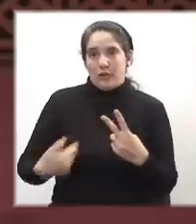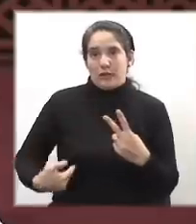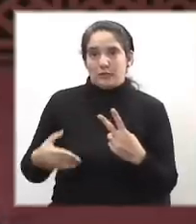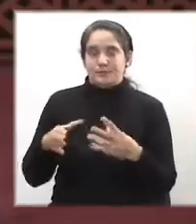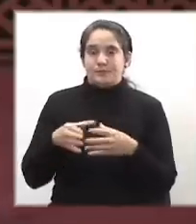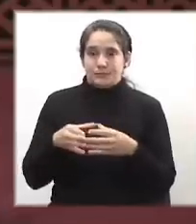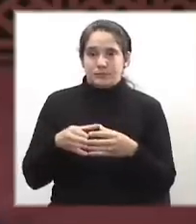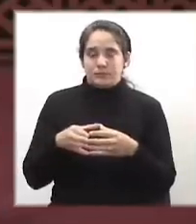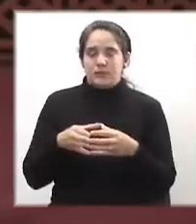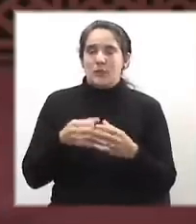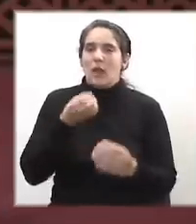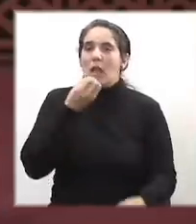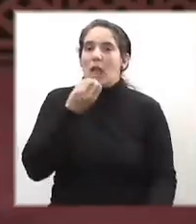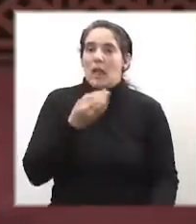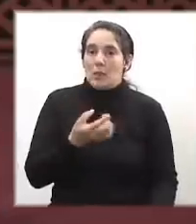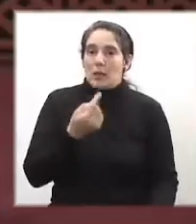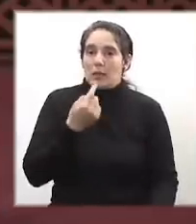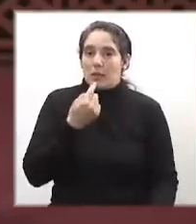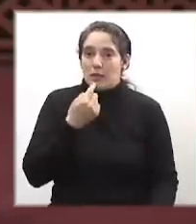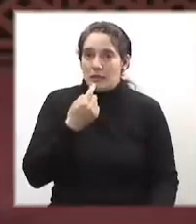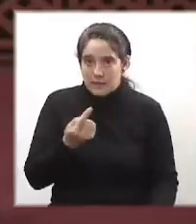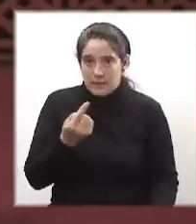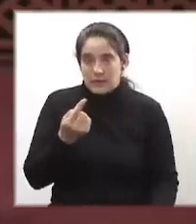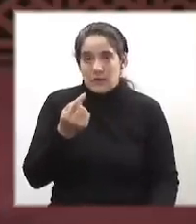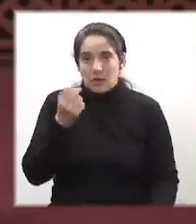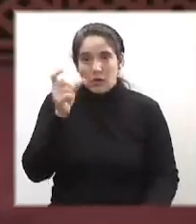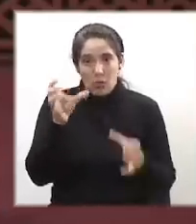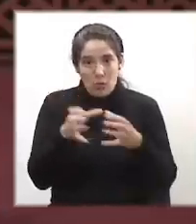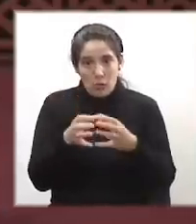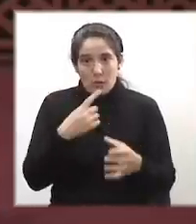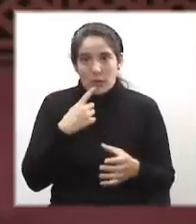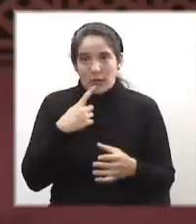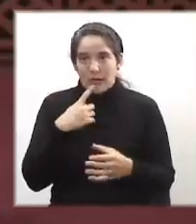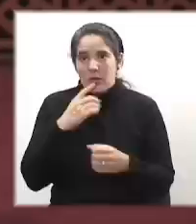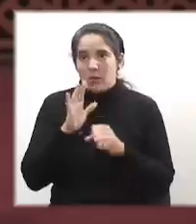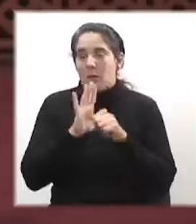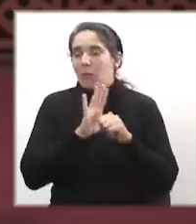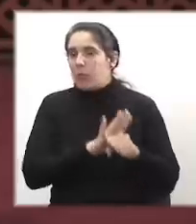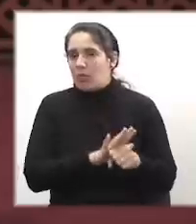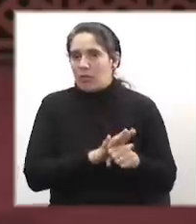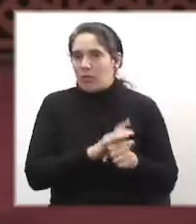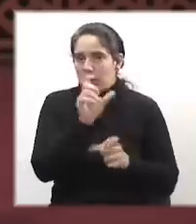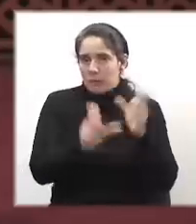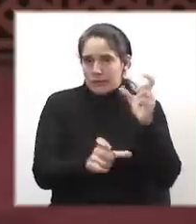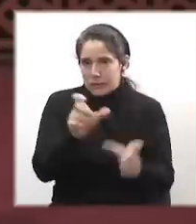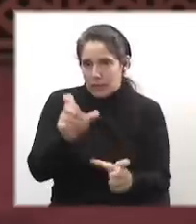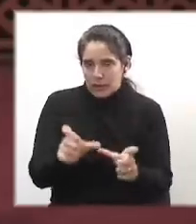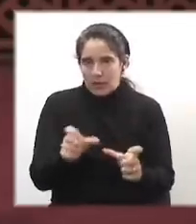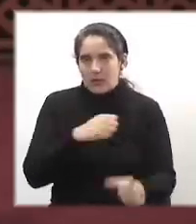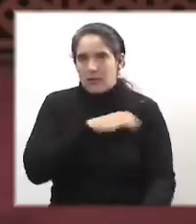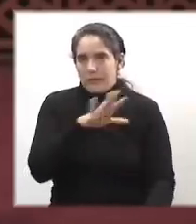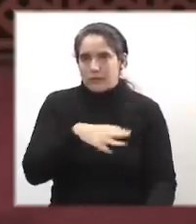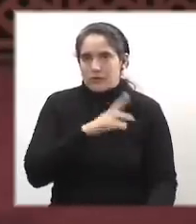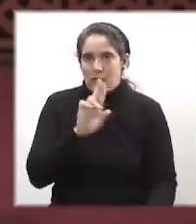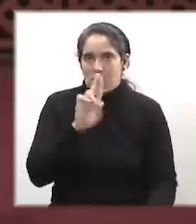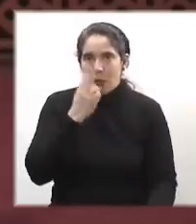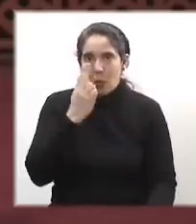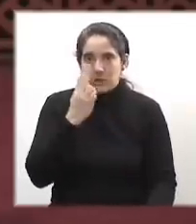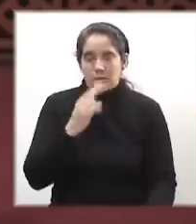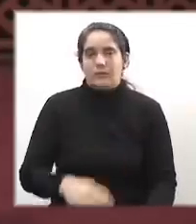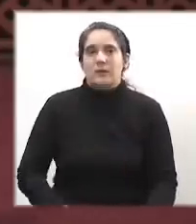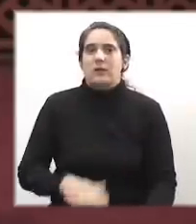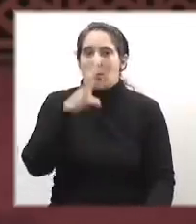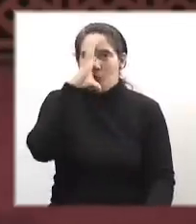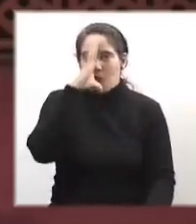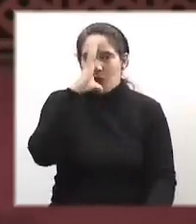reiterar la indiferencia en esos días del pueblo uruguayo. Tanto en febrero,